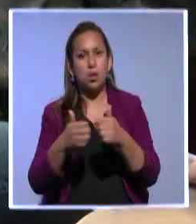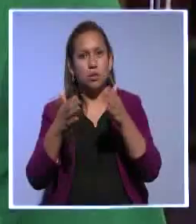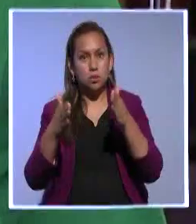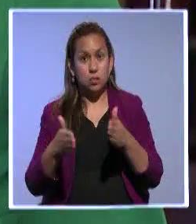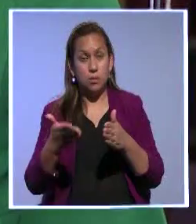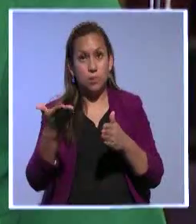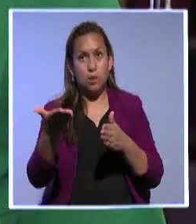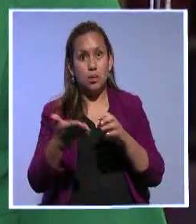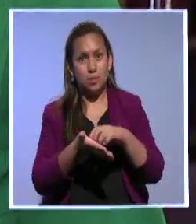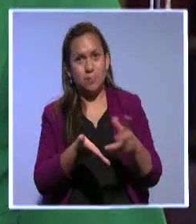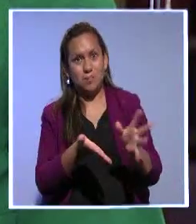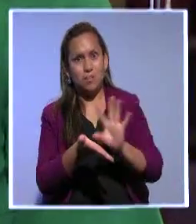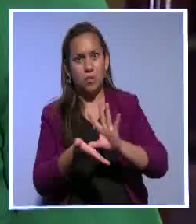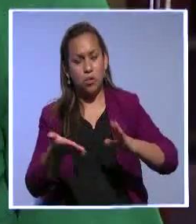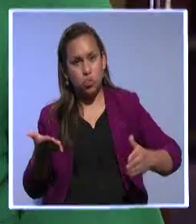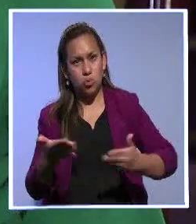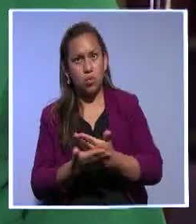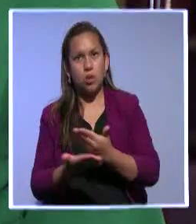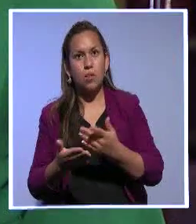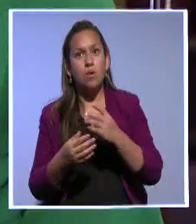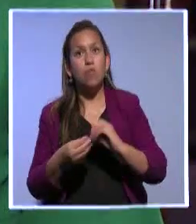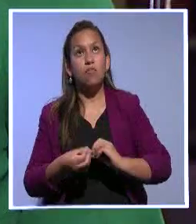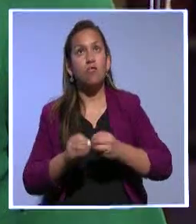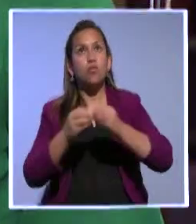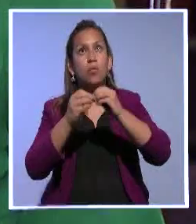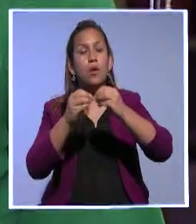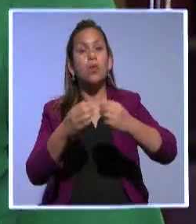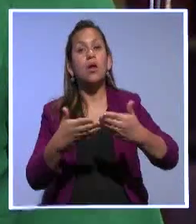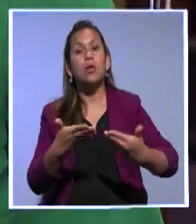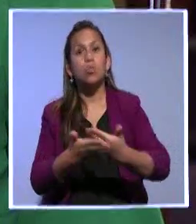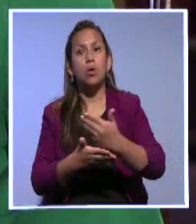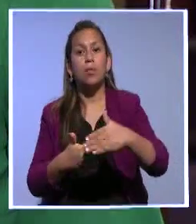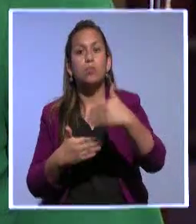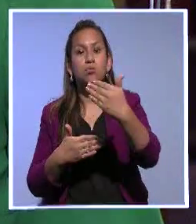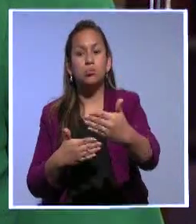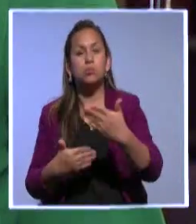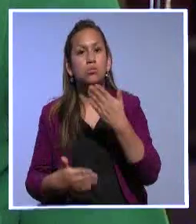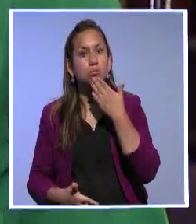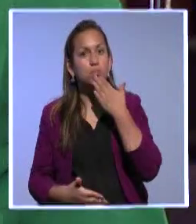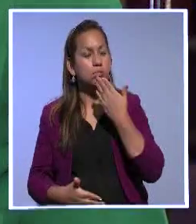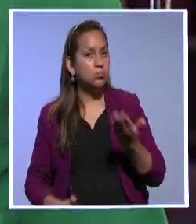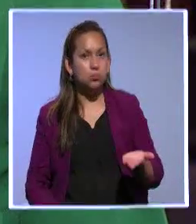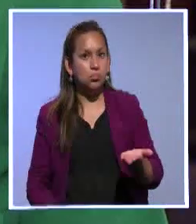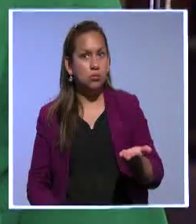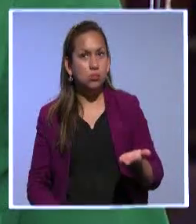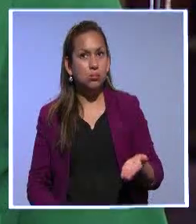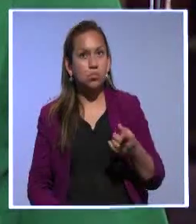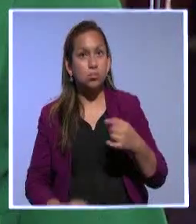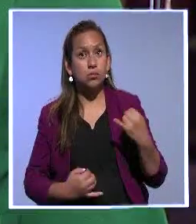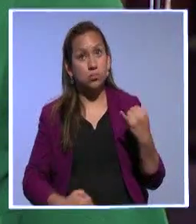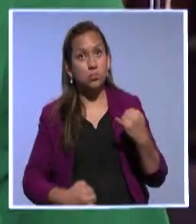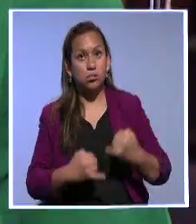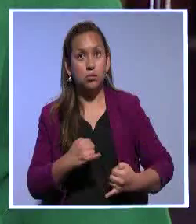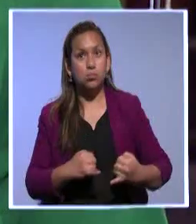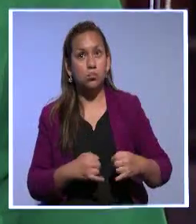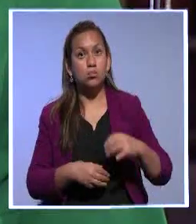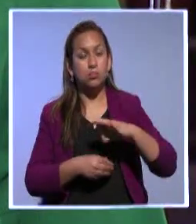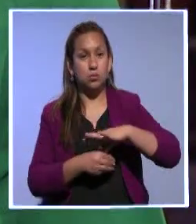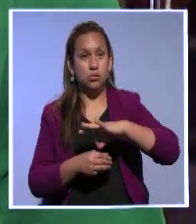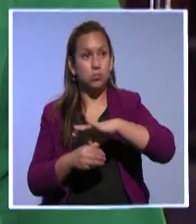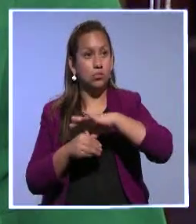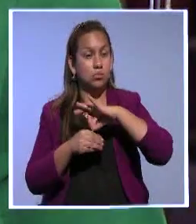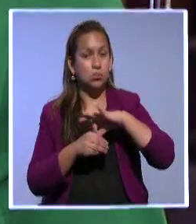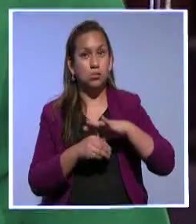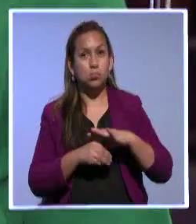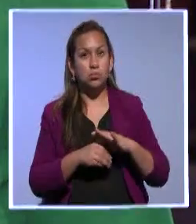mucha inquietud sobre cómo estará conformada la próxima Asamblea Nacional del Ecuador. En las últimas elecciones los resultados